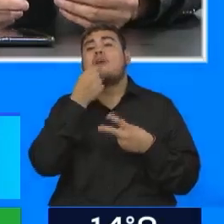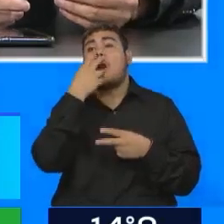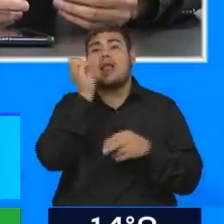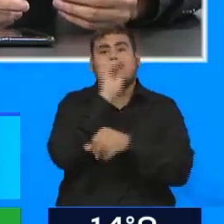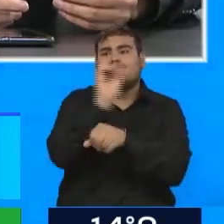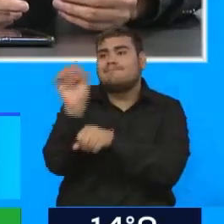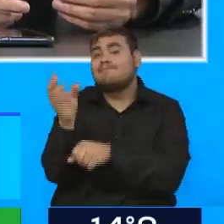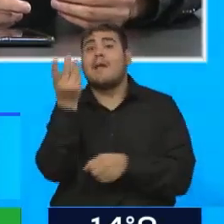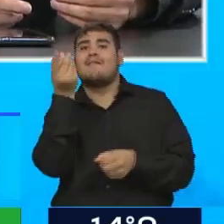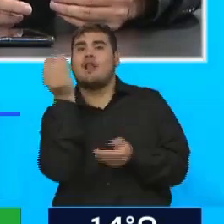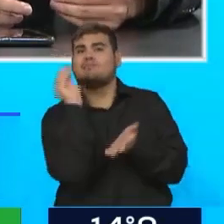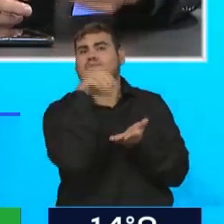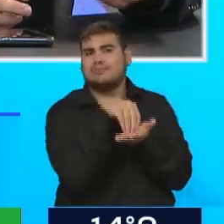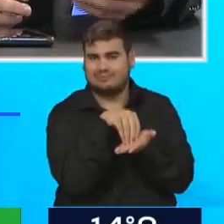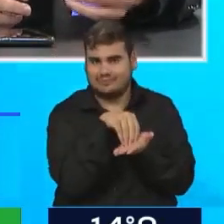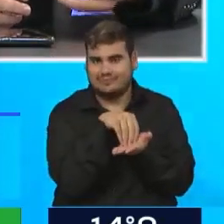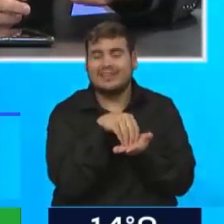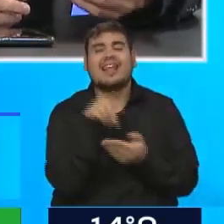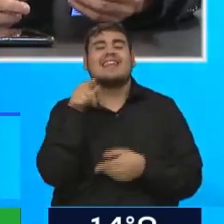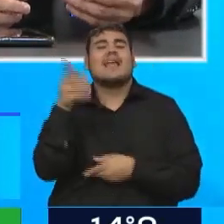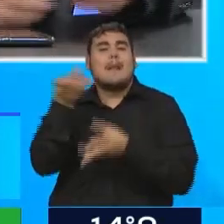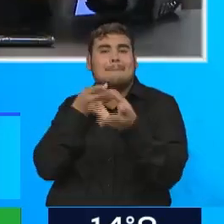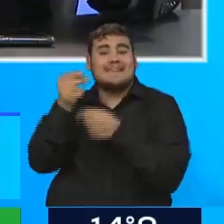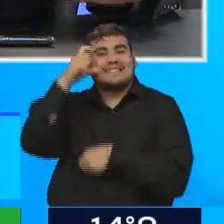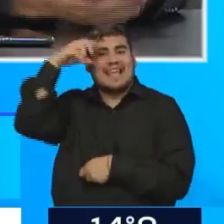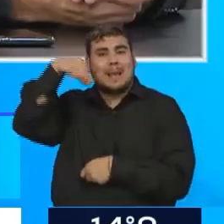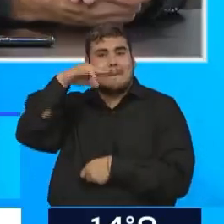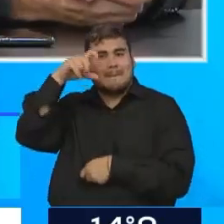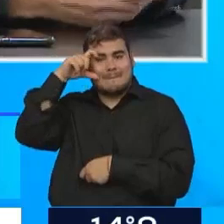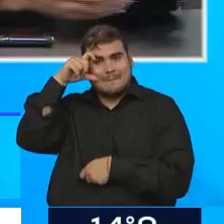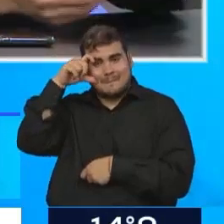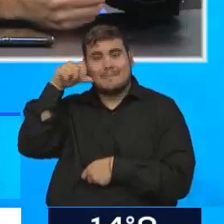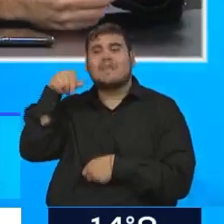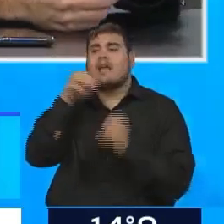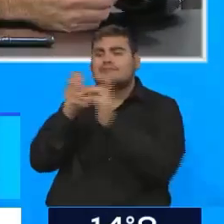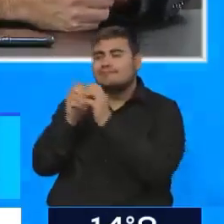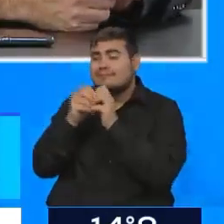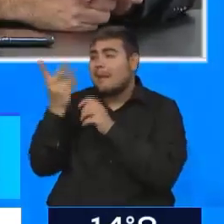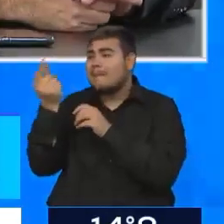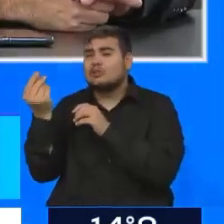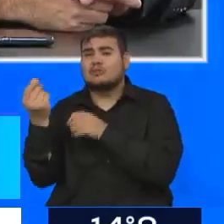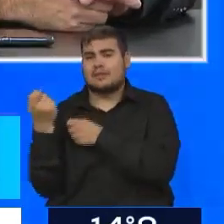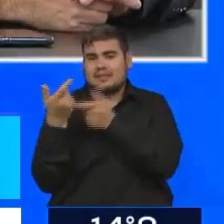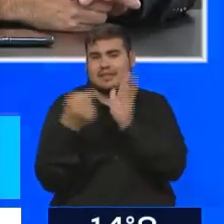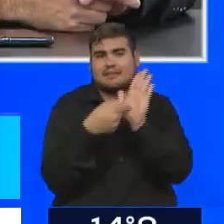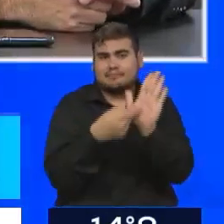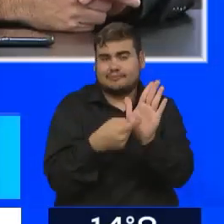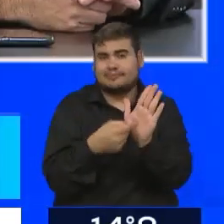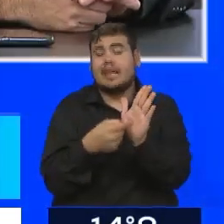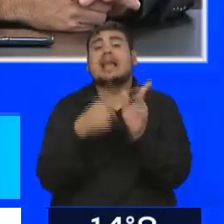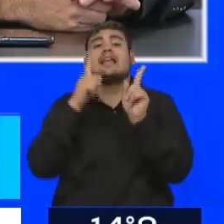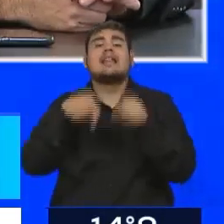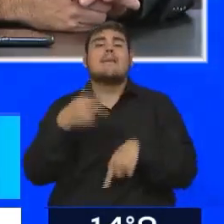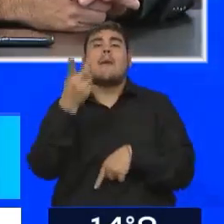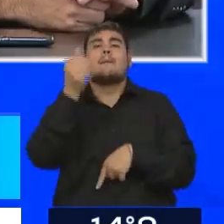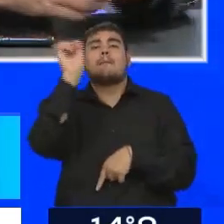con el informe técnico que presente el EPRE y finalmente el porcentaje que de manera discrecional termine firmando el